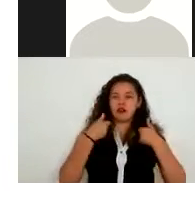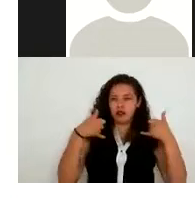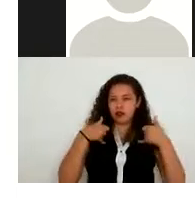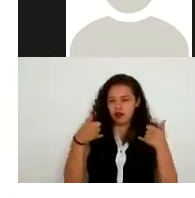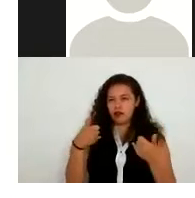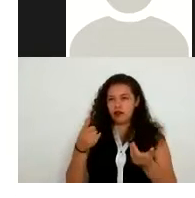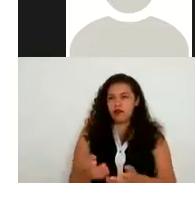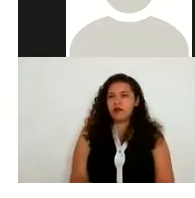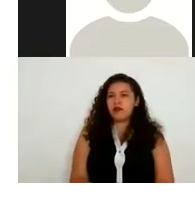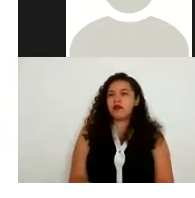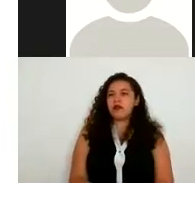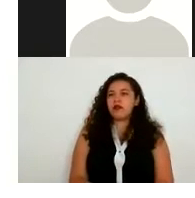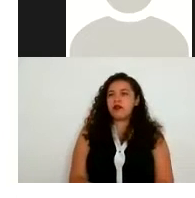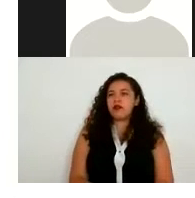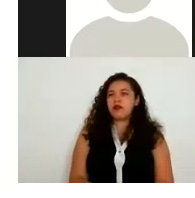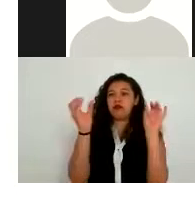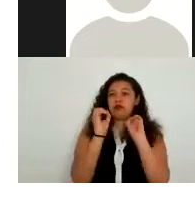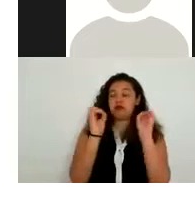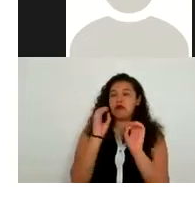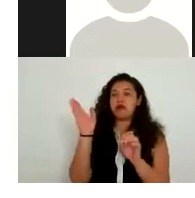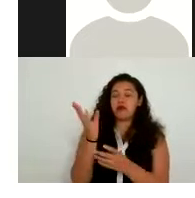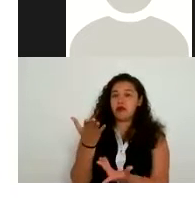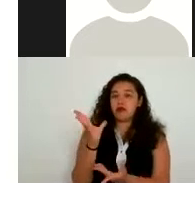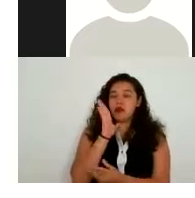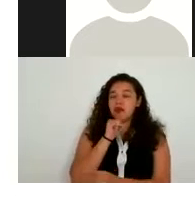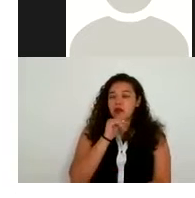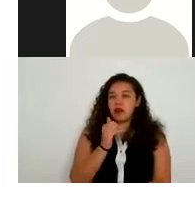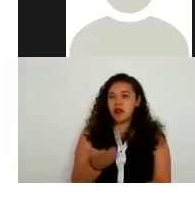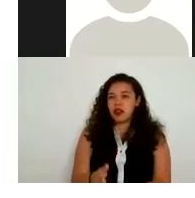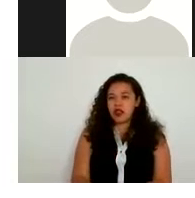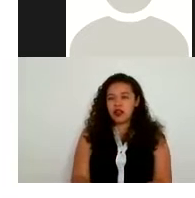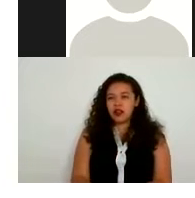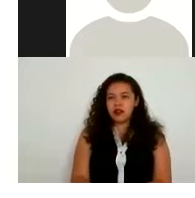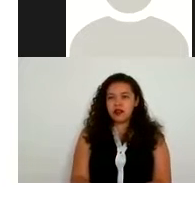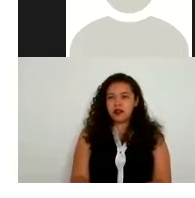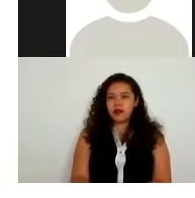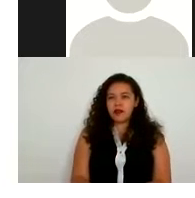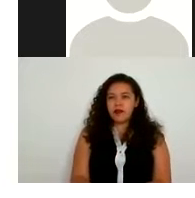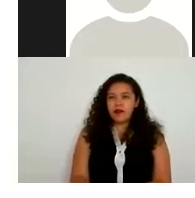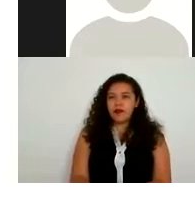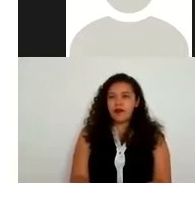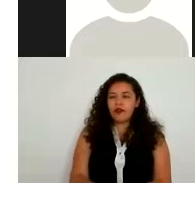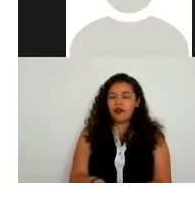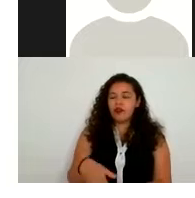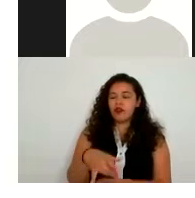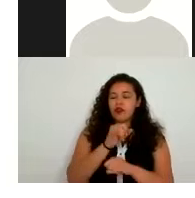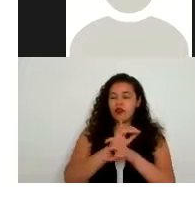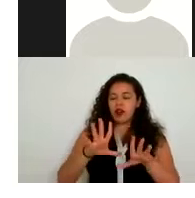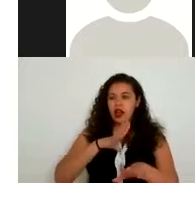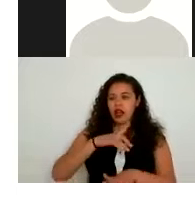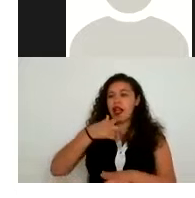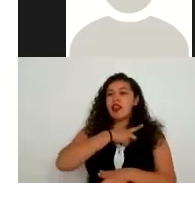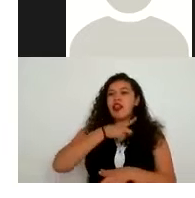no lo puedan localizar etcétera es muy importante que la información con la que se cuenta se procure esté actualizada